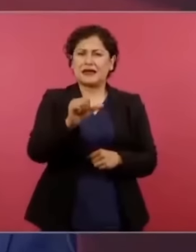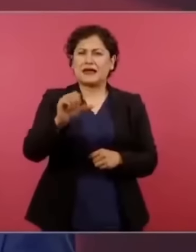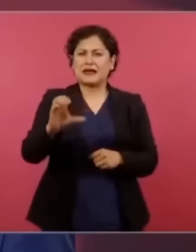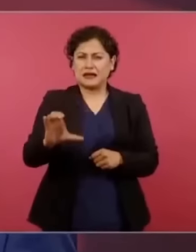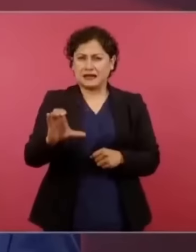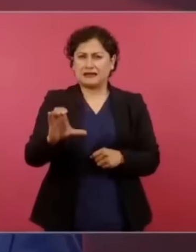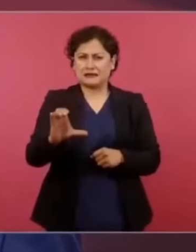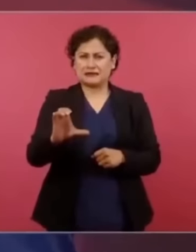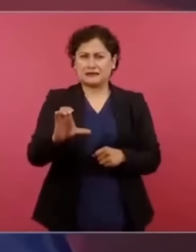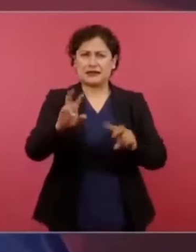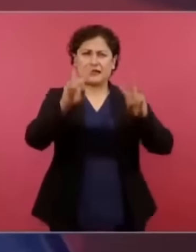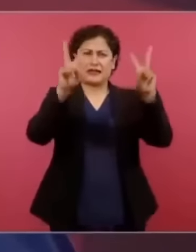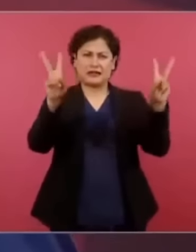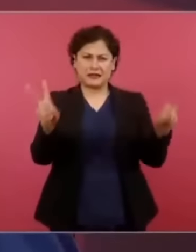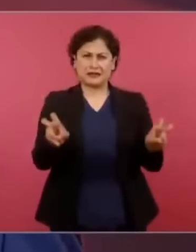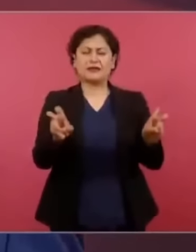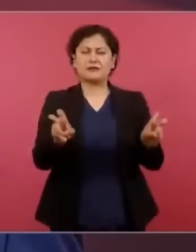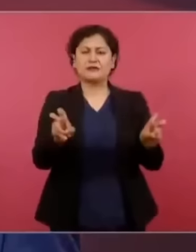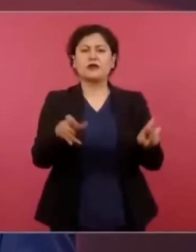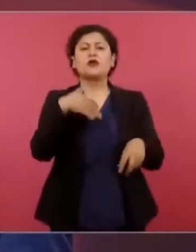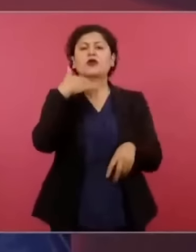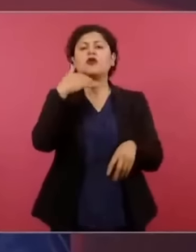el Combate a la Corrupción.